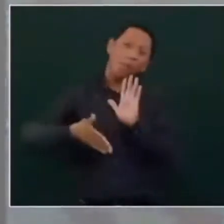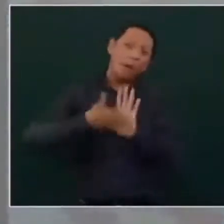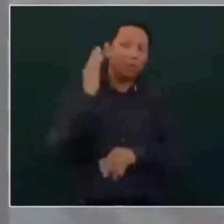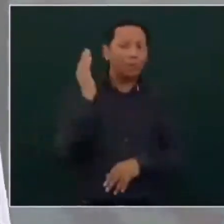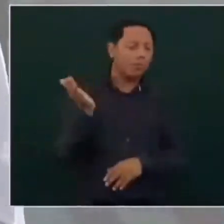Gracias. Gracias.